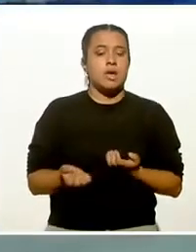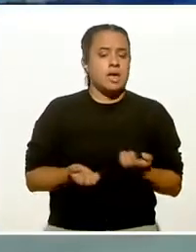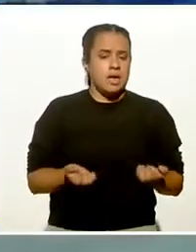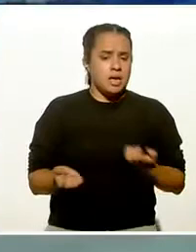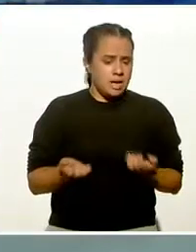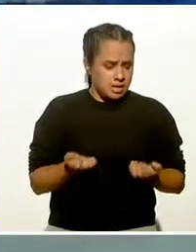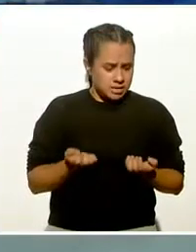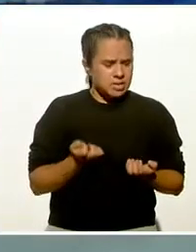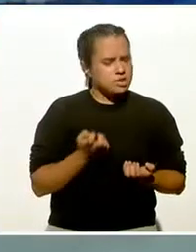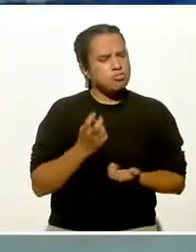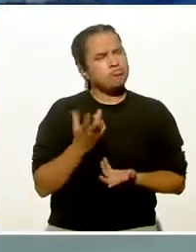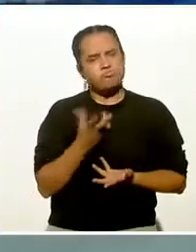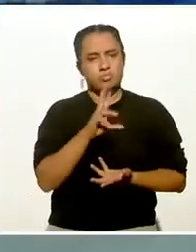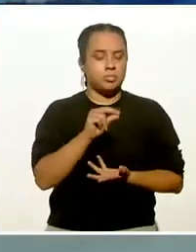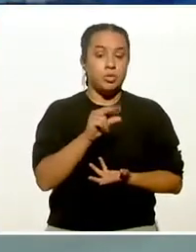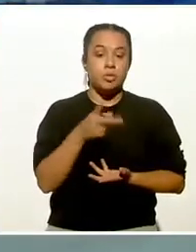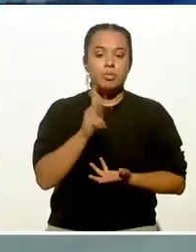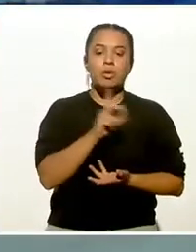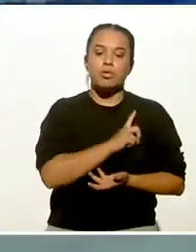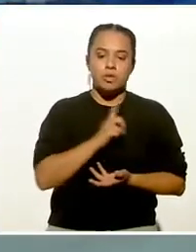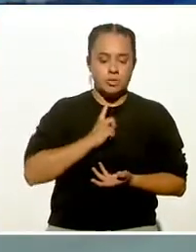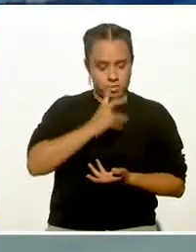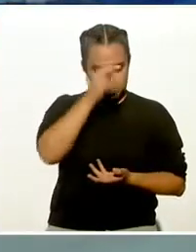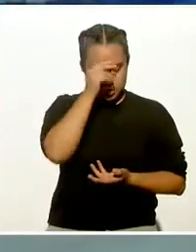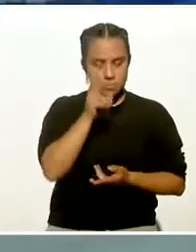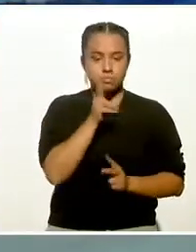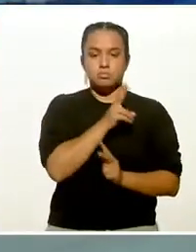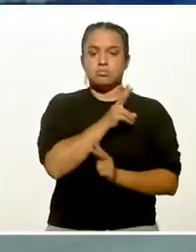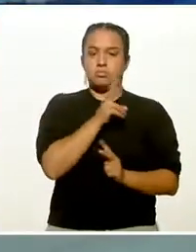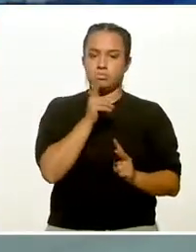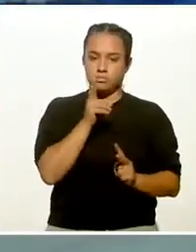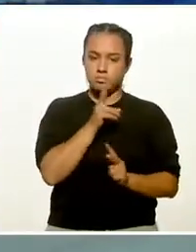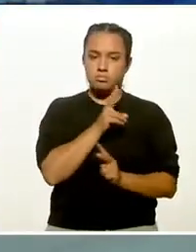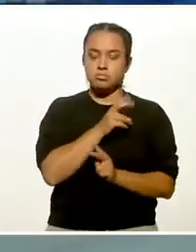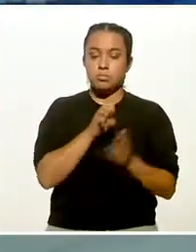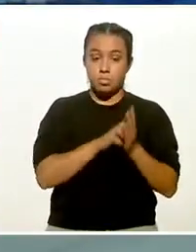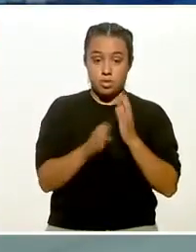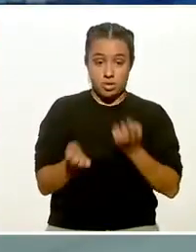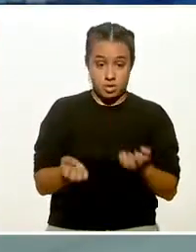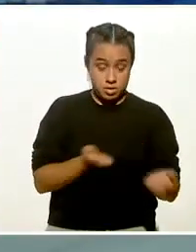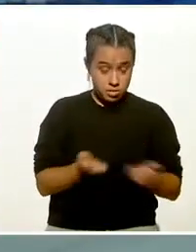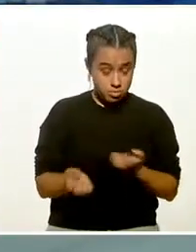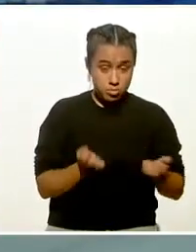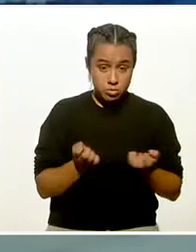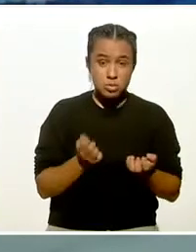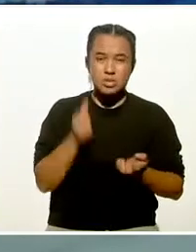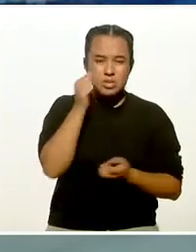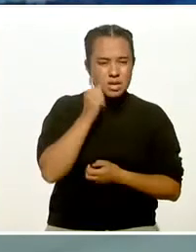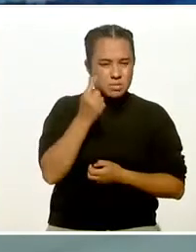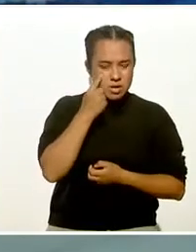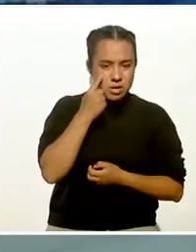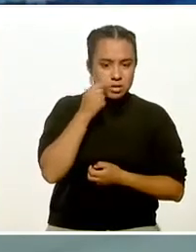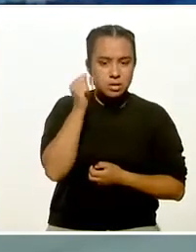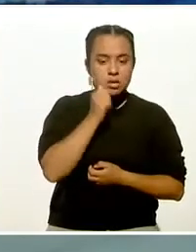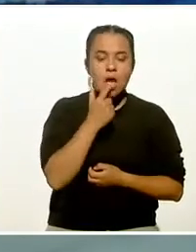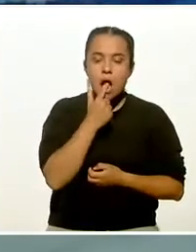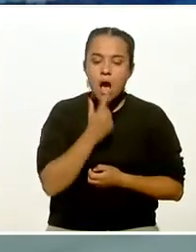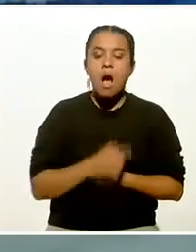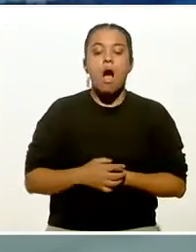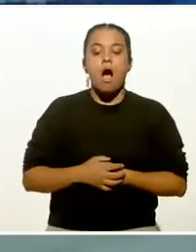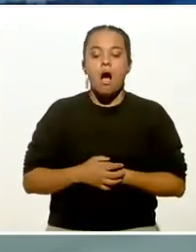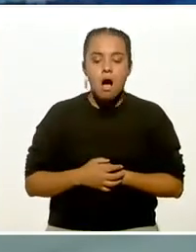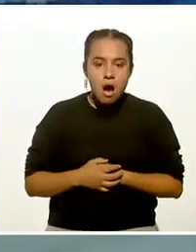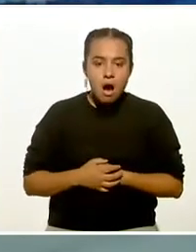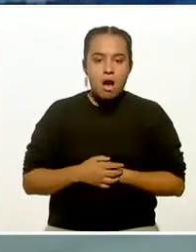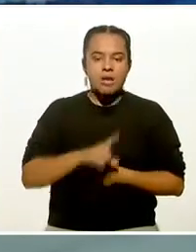que hacer, no. Pero sí tenemos que aprender a respirar, sobre todo si vamos a realizar ejercicio aeróbico. Es muy común que respiremos por la boca y es